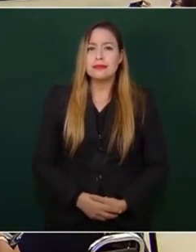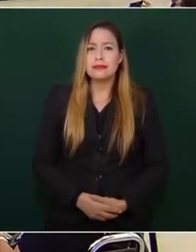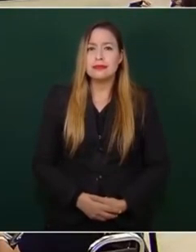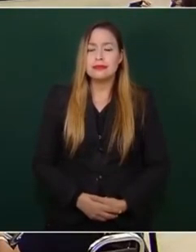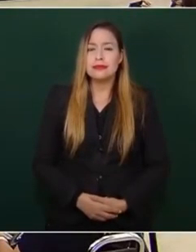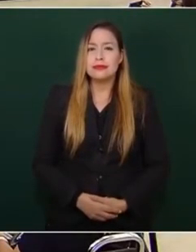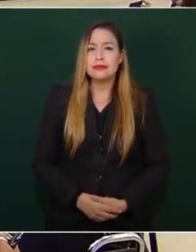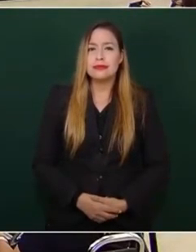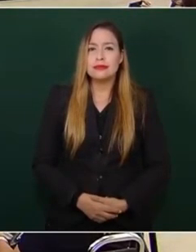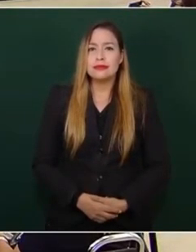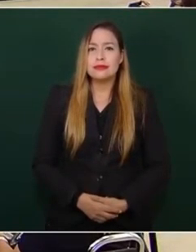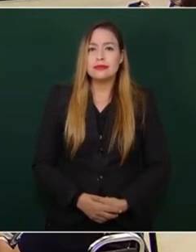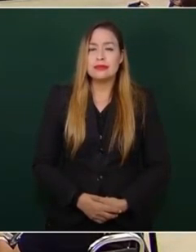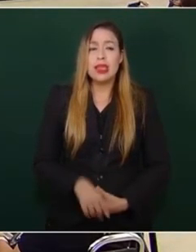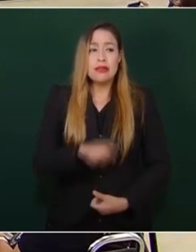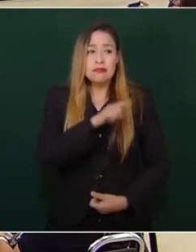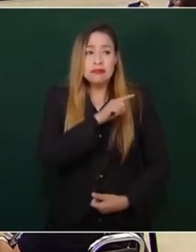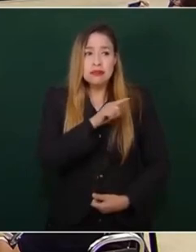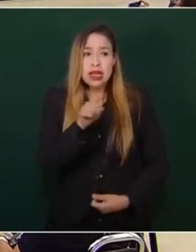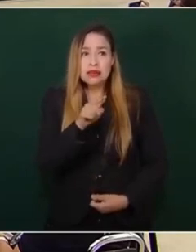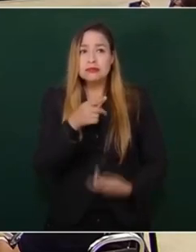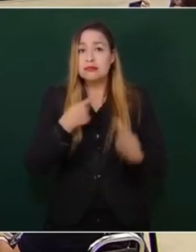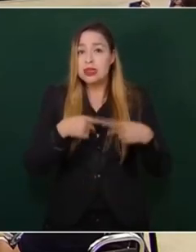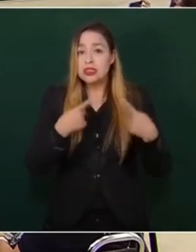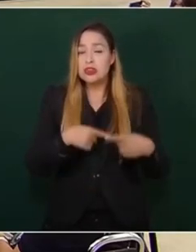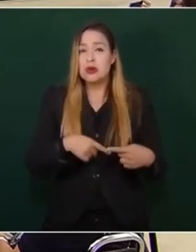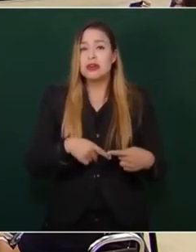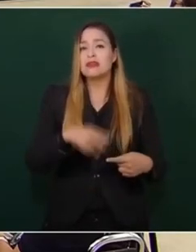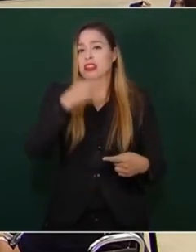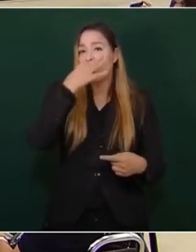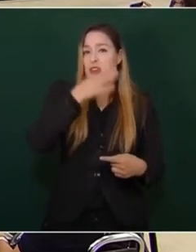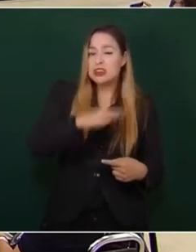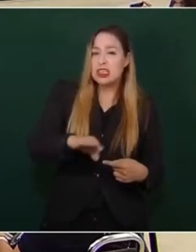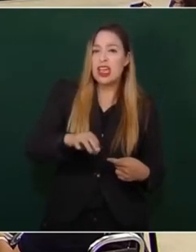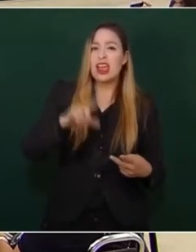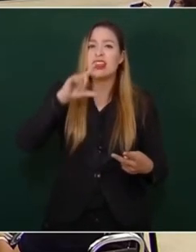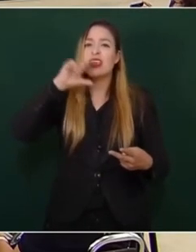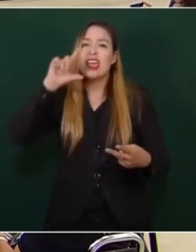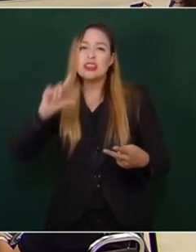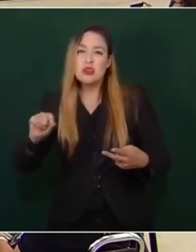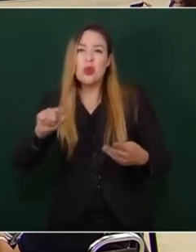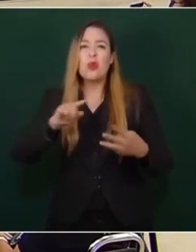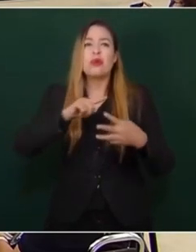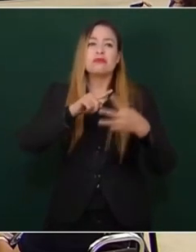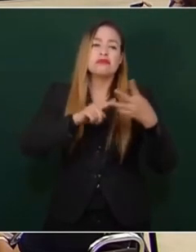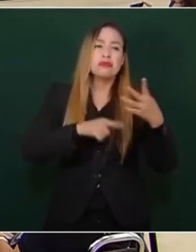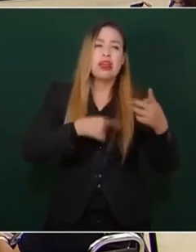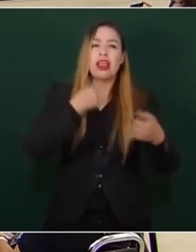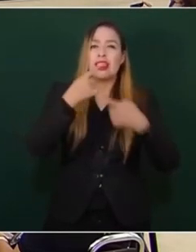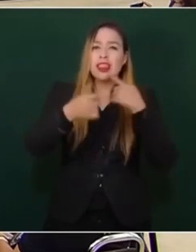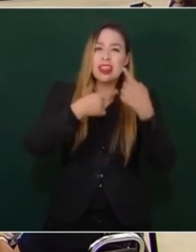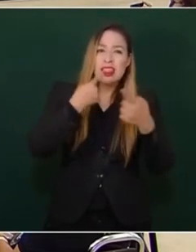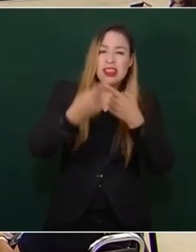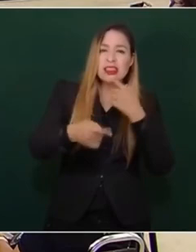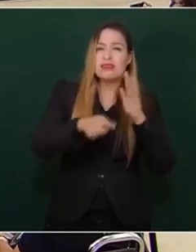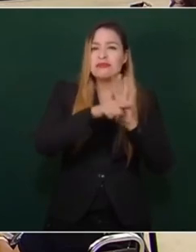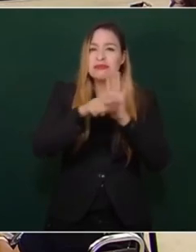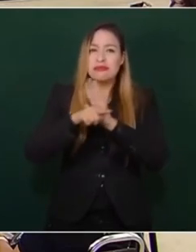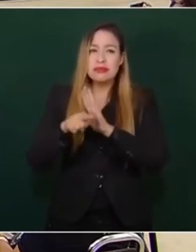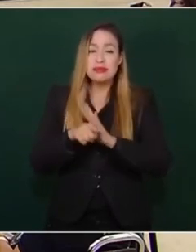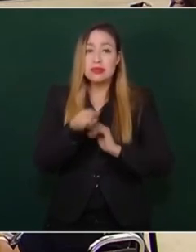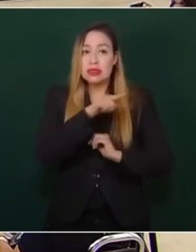Los que insultan, los que no tienen argumentos, pues quedan muy mal,